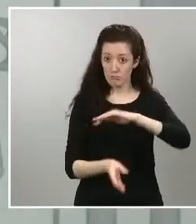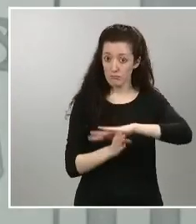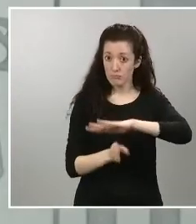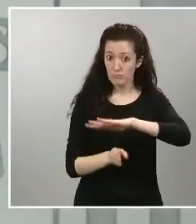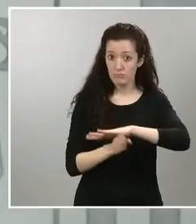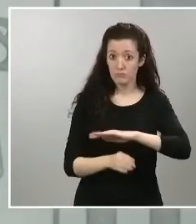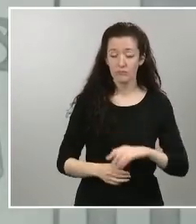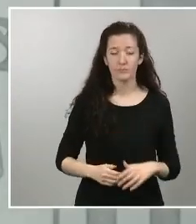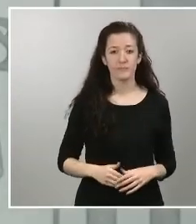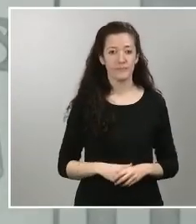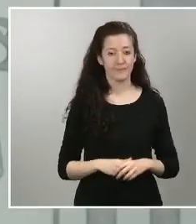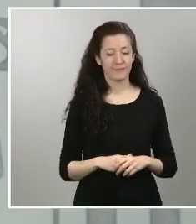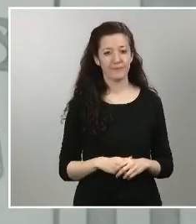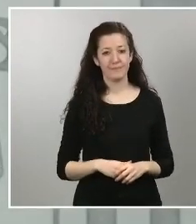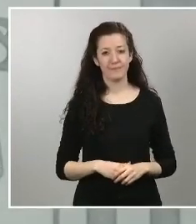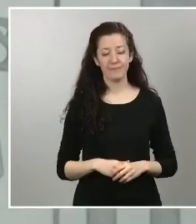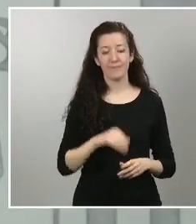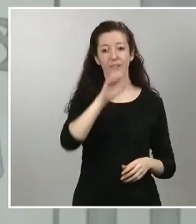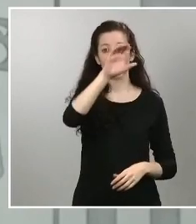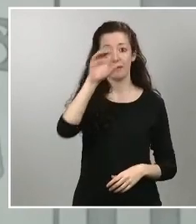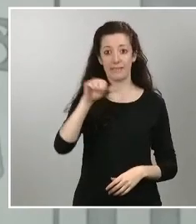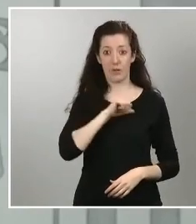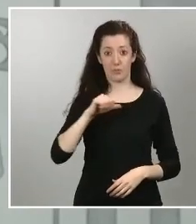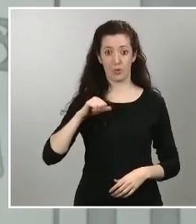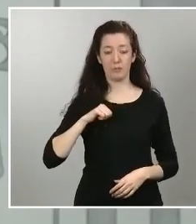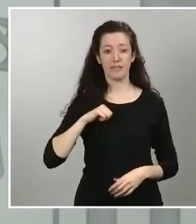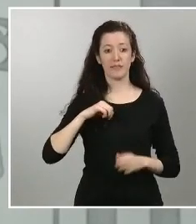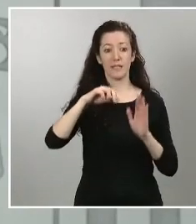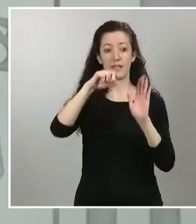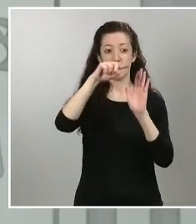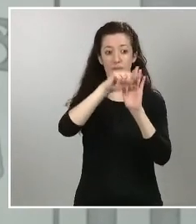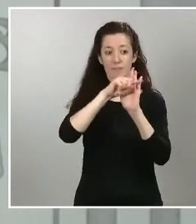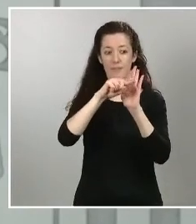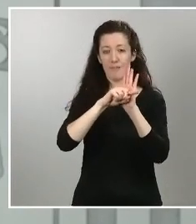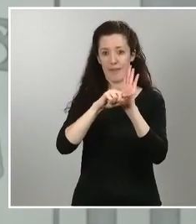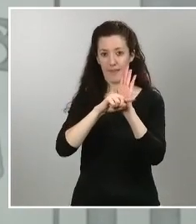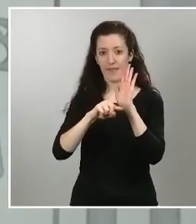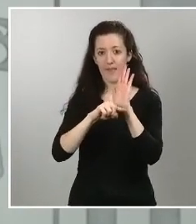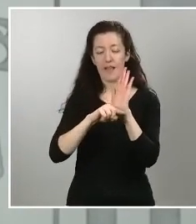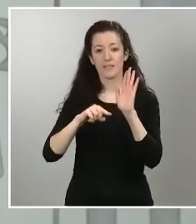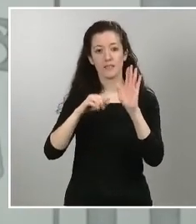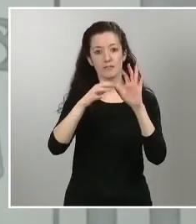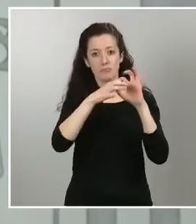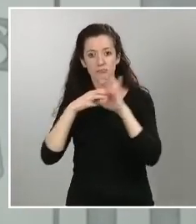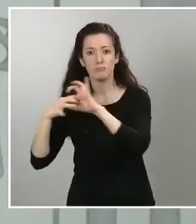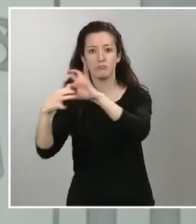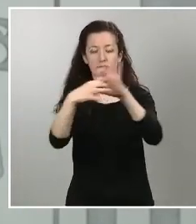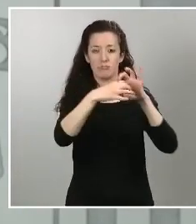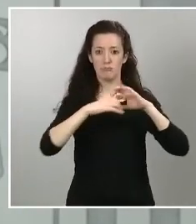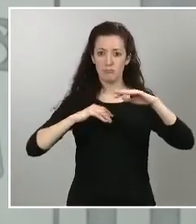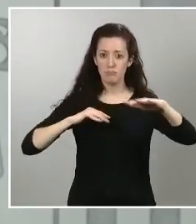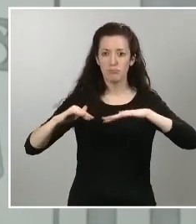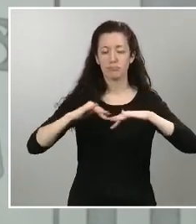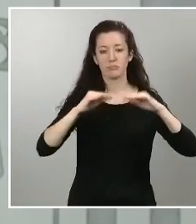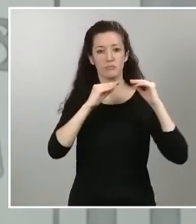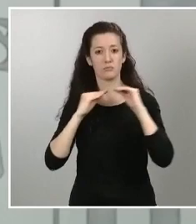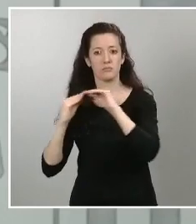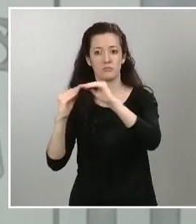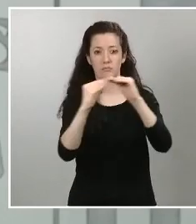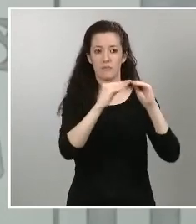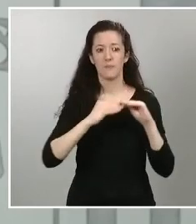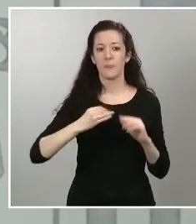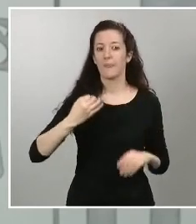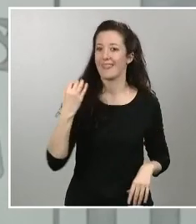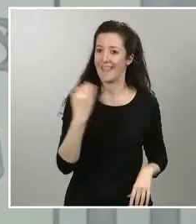acción con comunidades autónomas y lo he dicho en mi intervención es una cuestión imprescindible es fundamental no sólo en materia